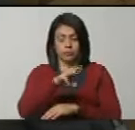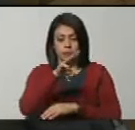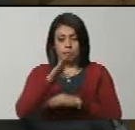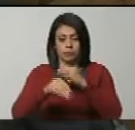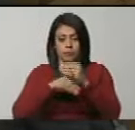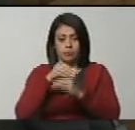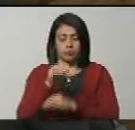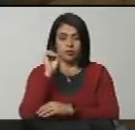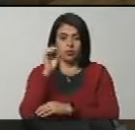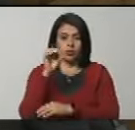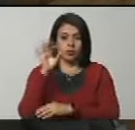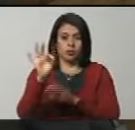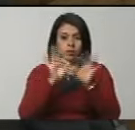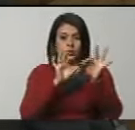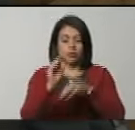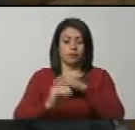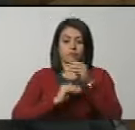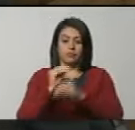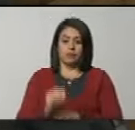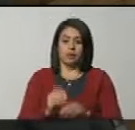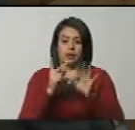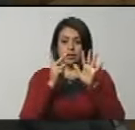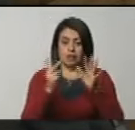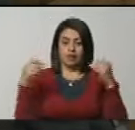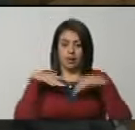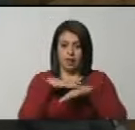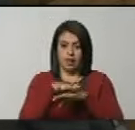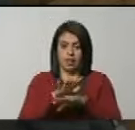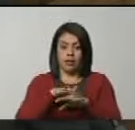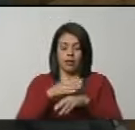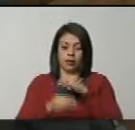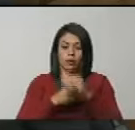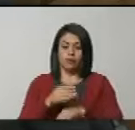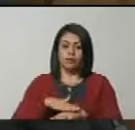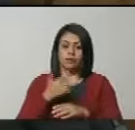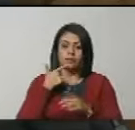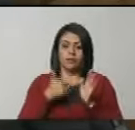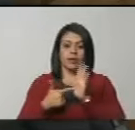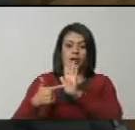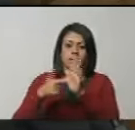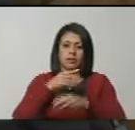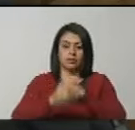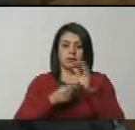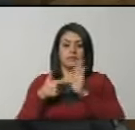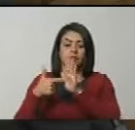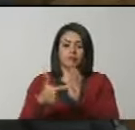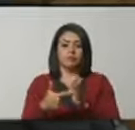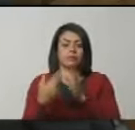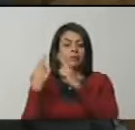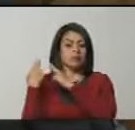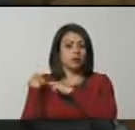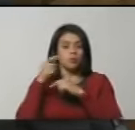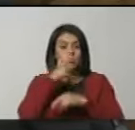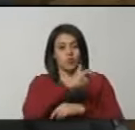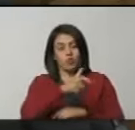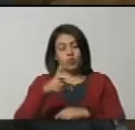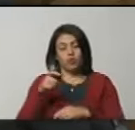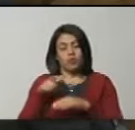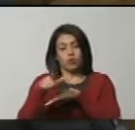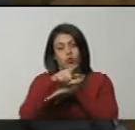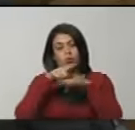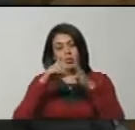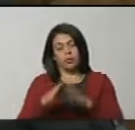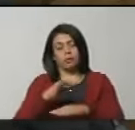Consejo Legislativo conformado por siete integrantes, quienes proporcionalmente representarán a la población del Estado